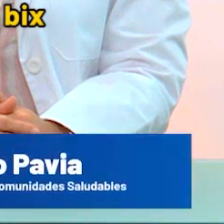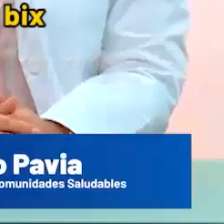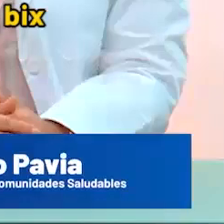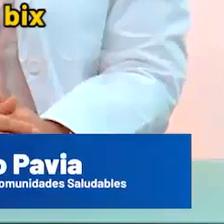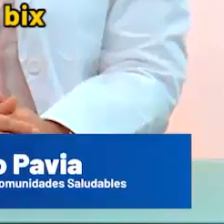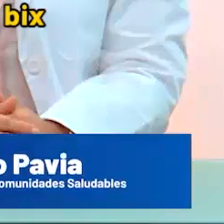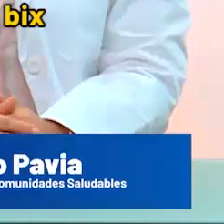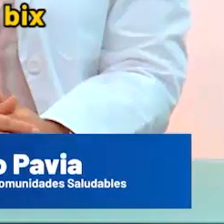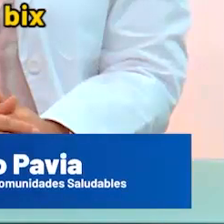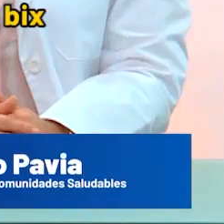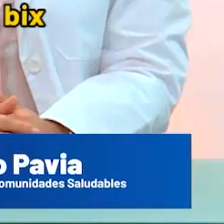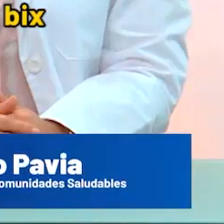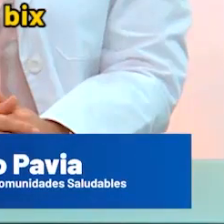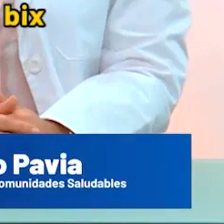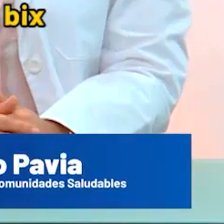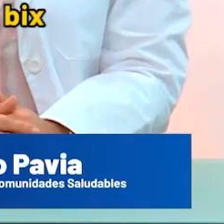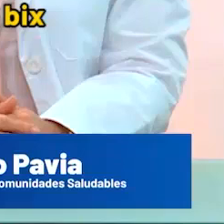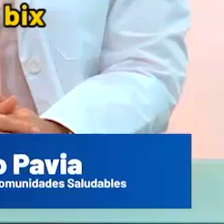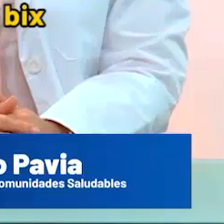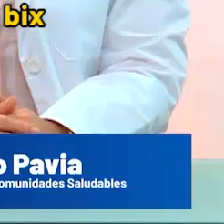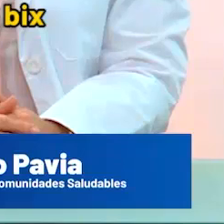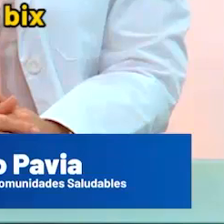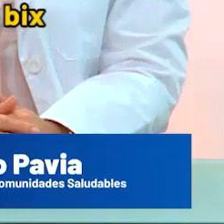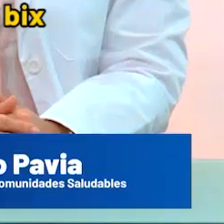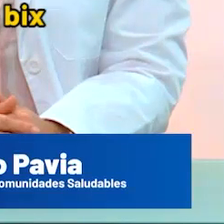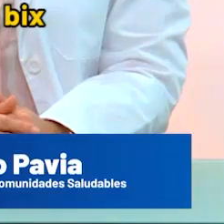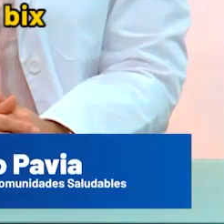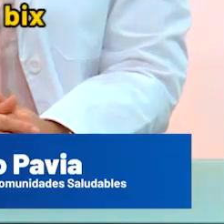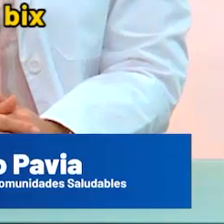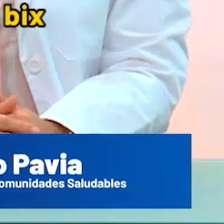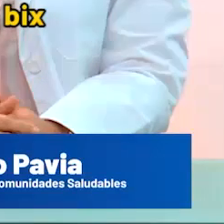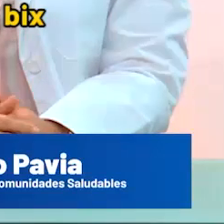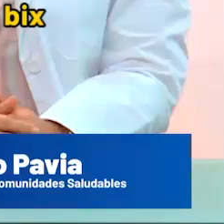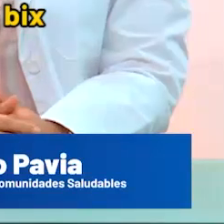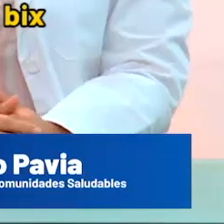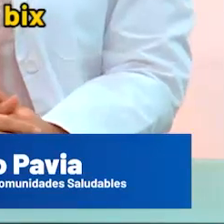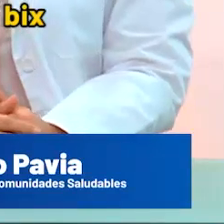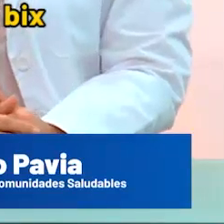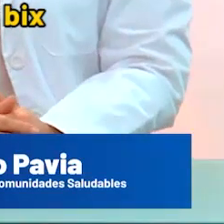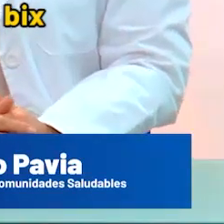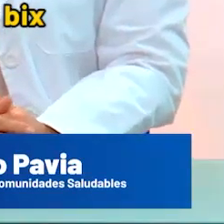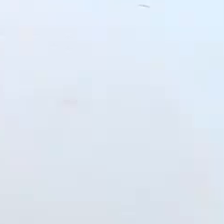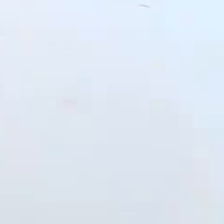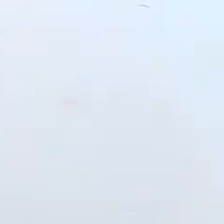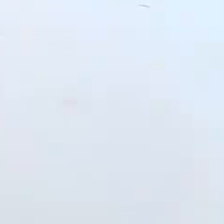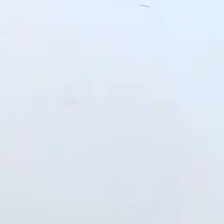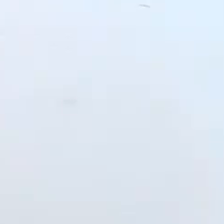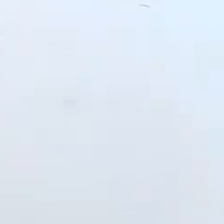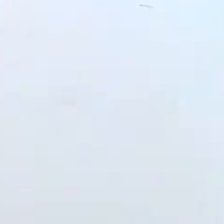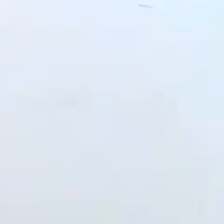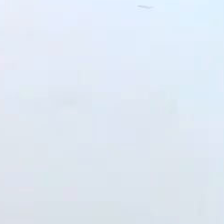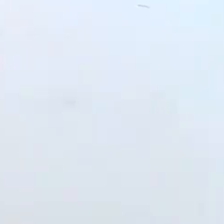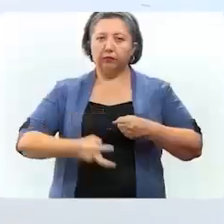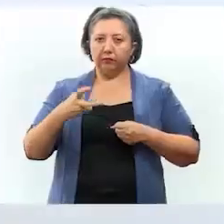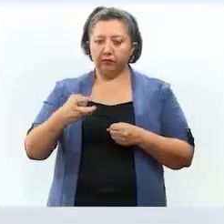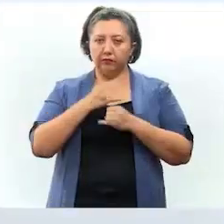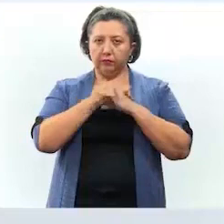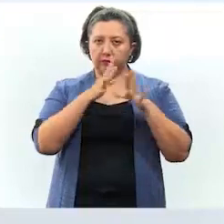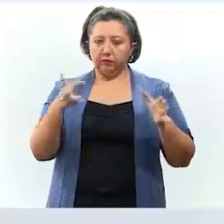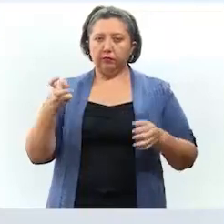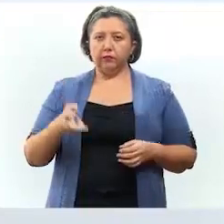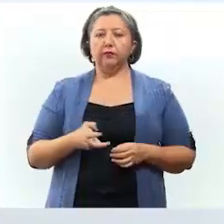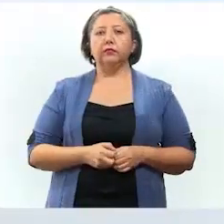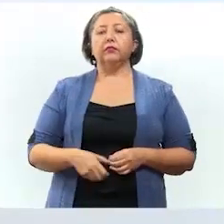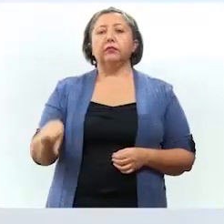Buenas tardes, nos permitimos dar el informe diario relacionado con el COVID-19. Adelante, por favor. Gracias. Buenas tardes. Este es el